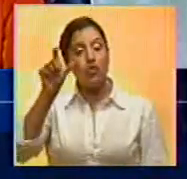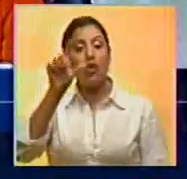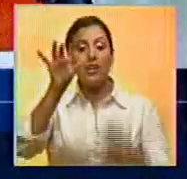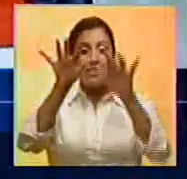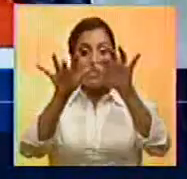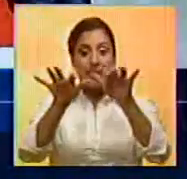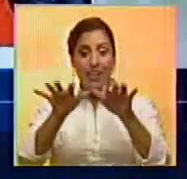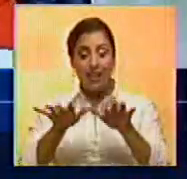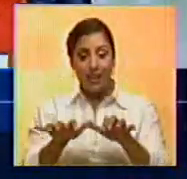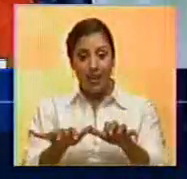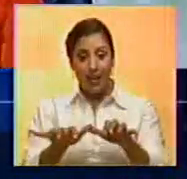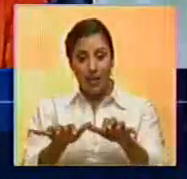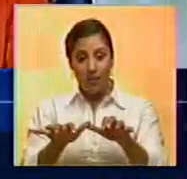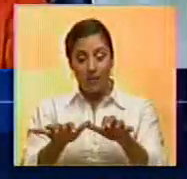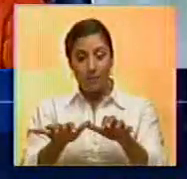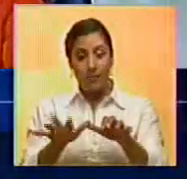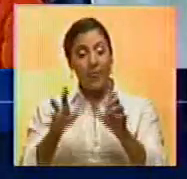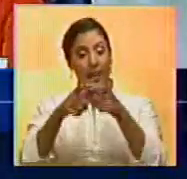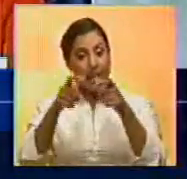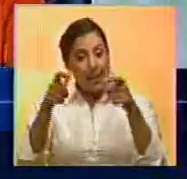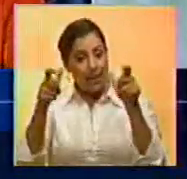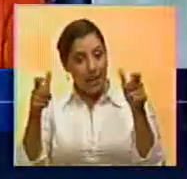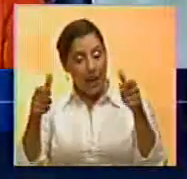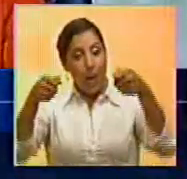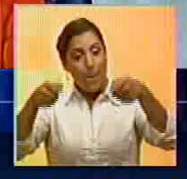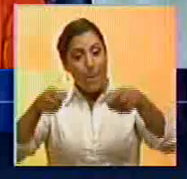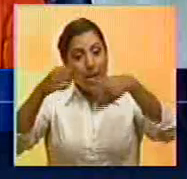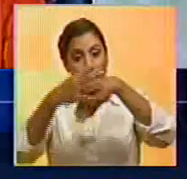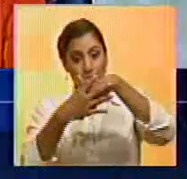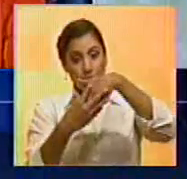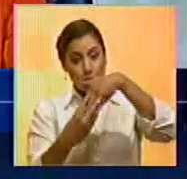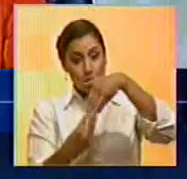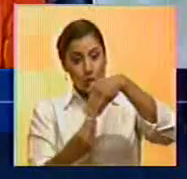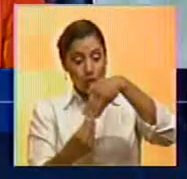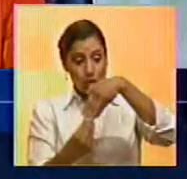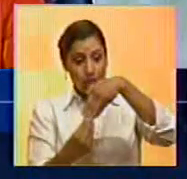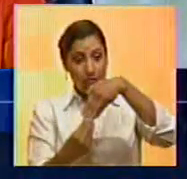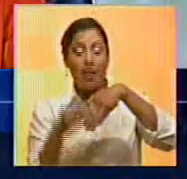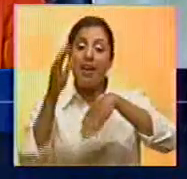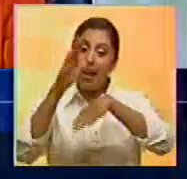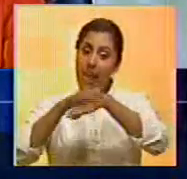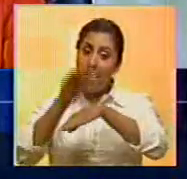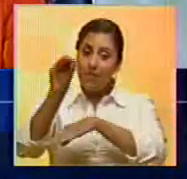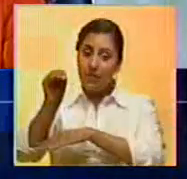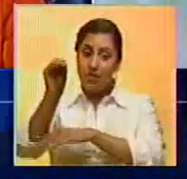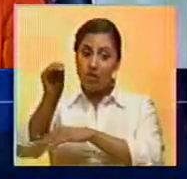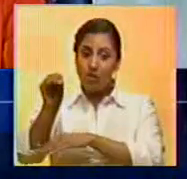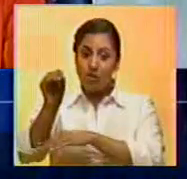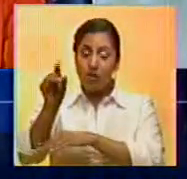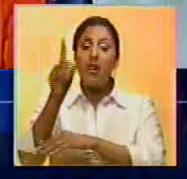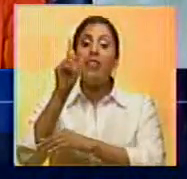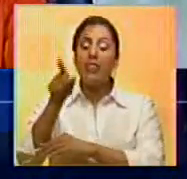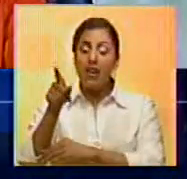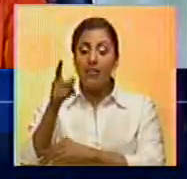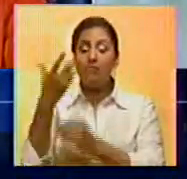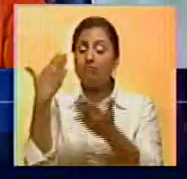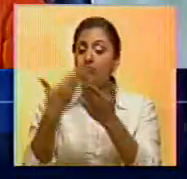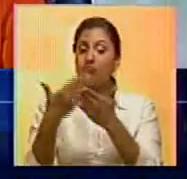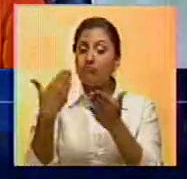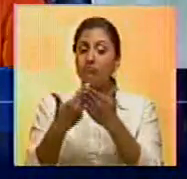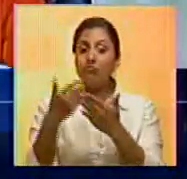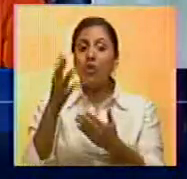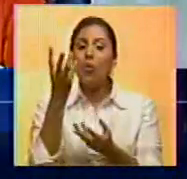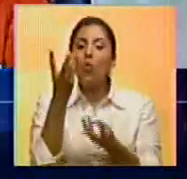Secretaría General del Mercosur, solicita que se nos dé constancia